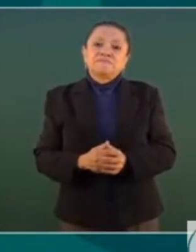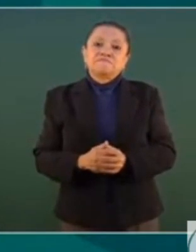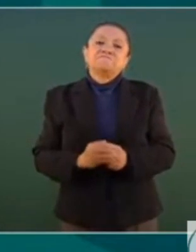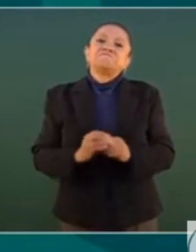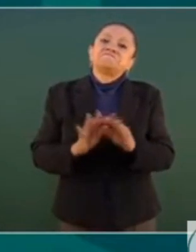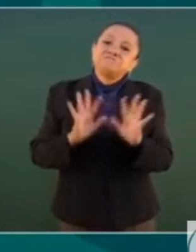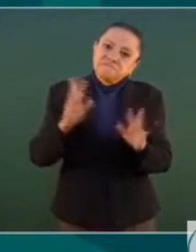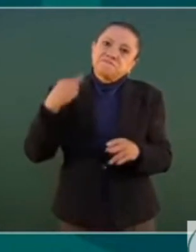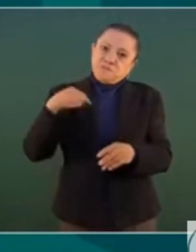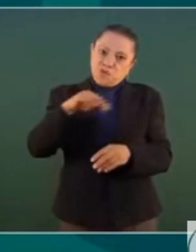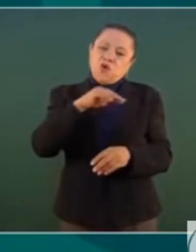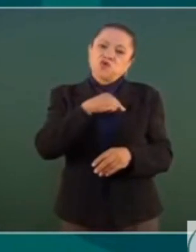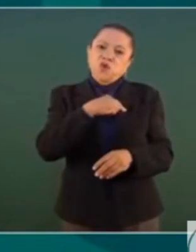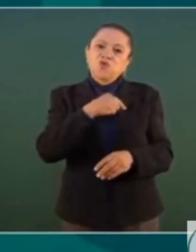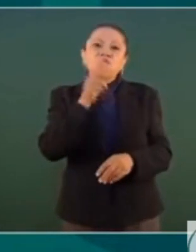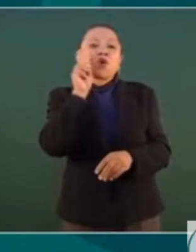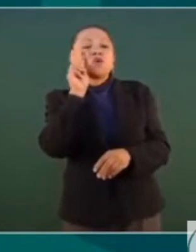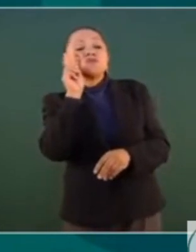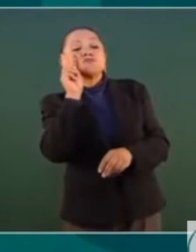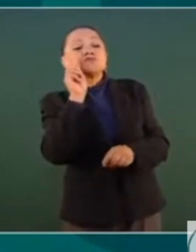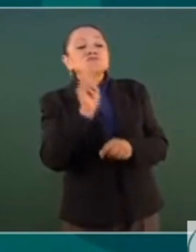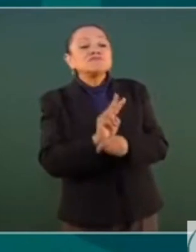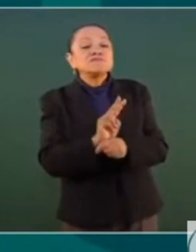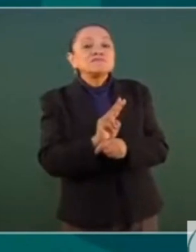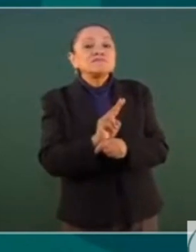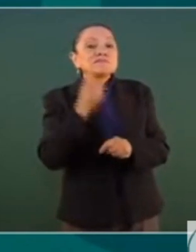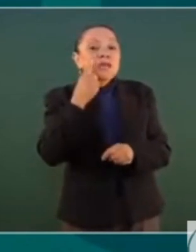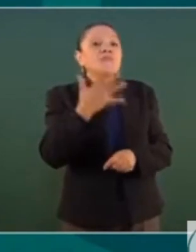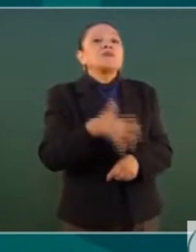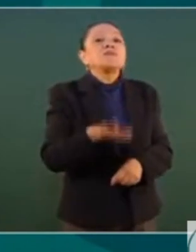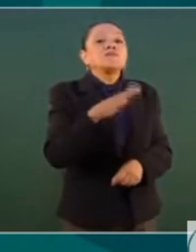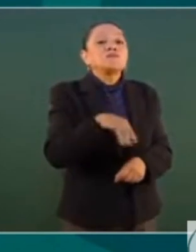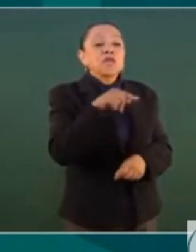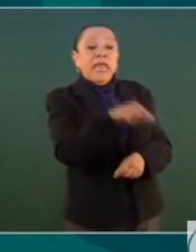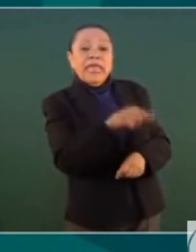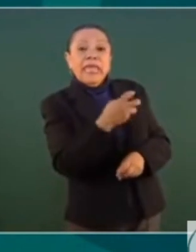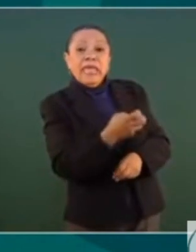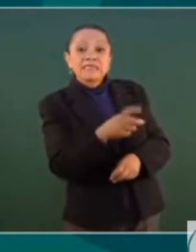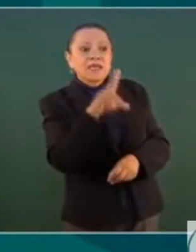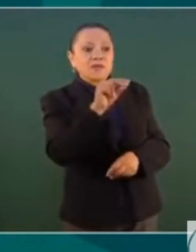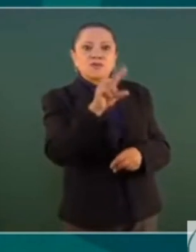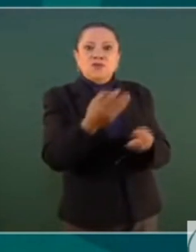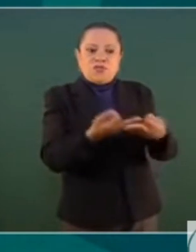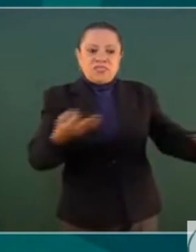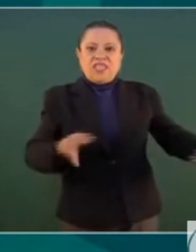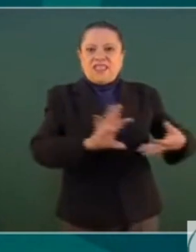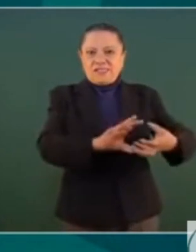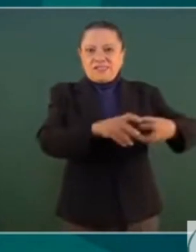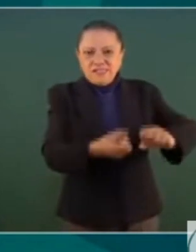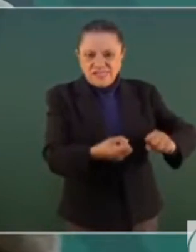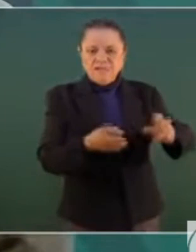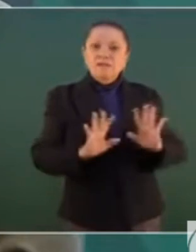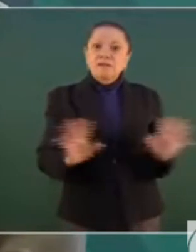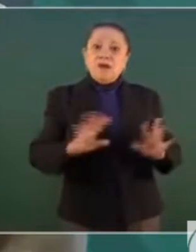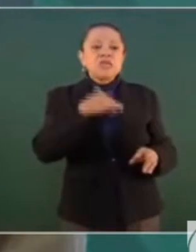pues tenemos nosotros que buscar que no se destruya el territorio, que no